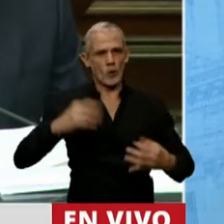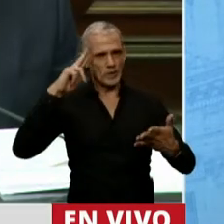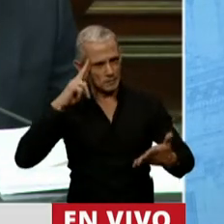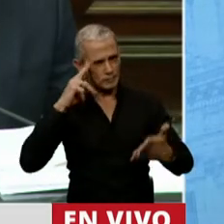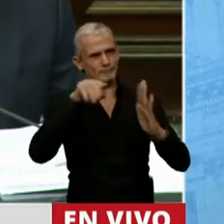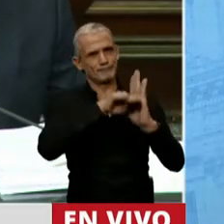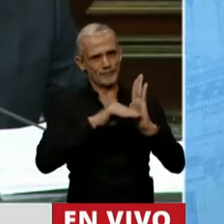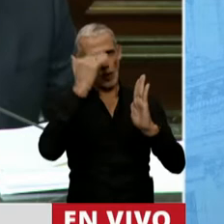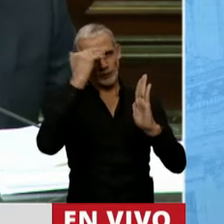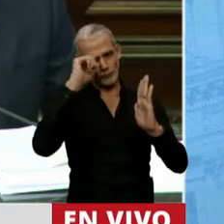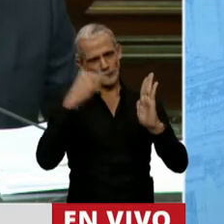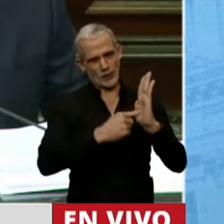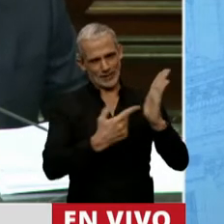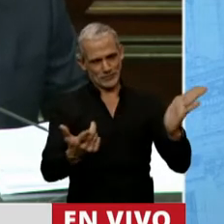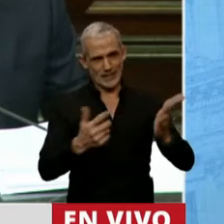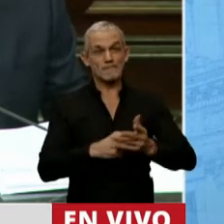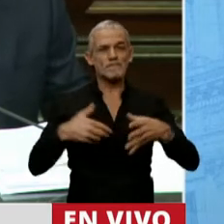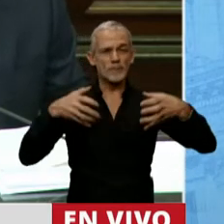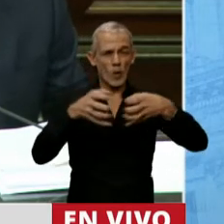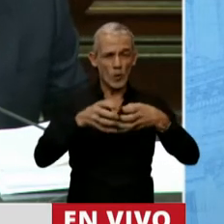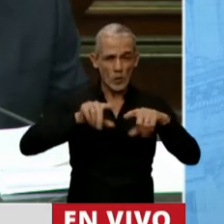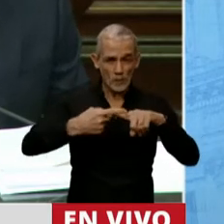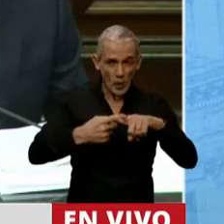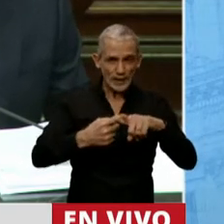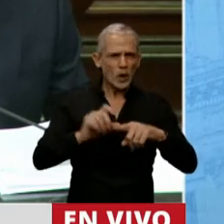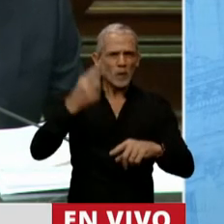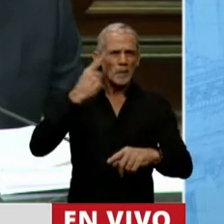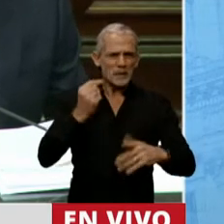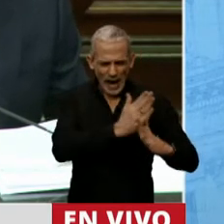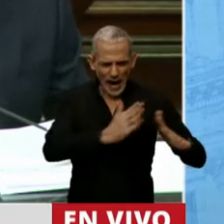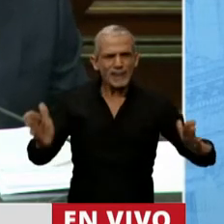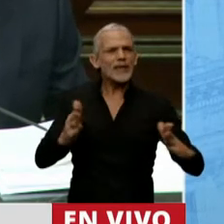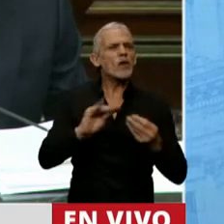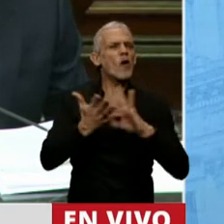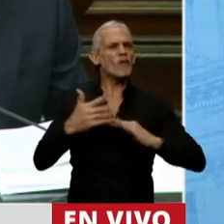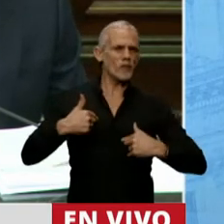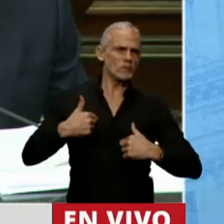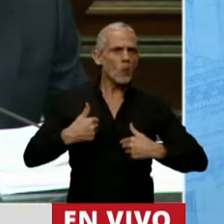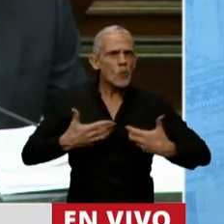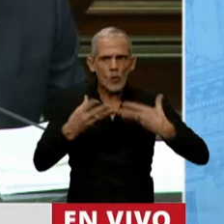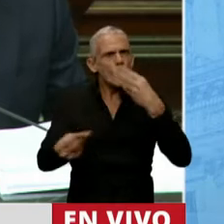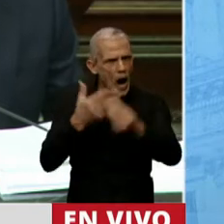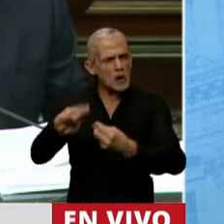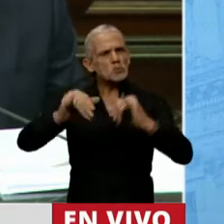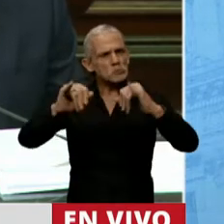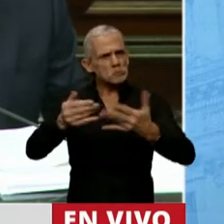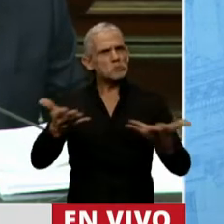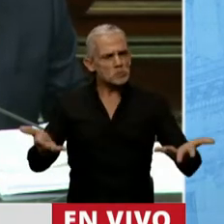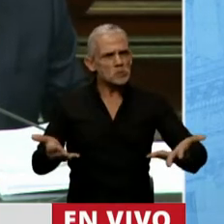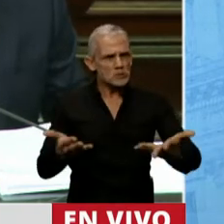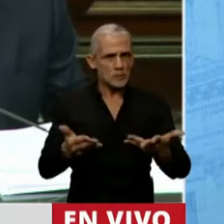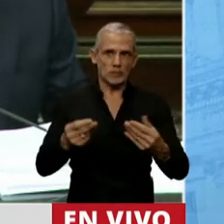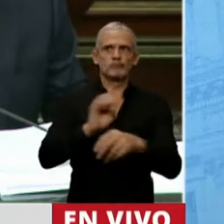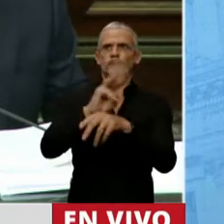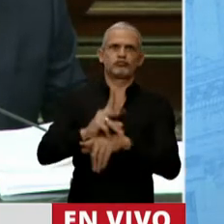Nacional. Como oposición, nuestro interbloque adoptó desde el primer día una actitud de sana colaboración para atenderla de una situación